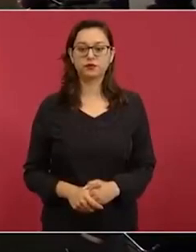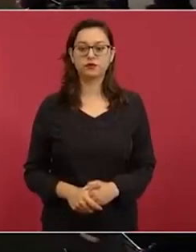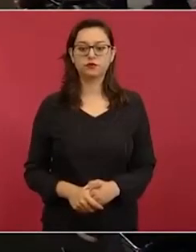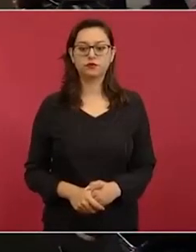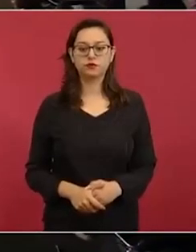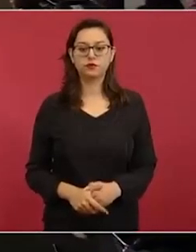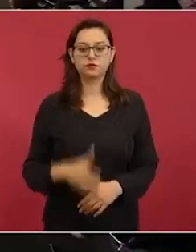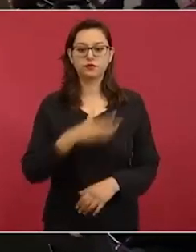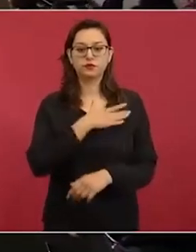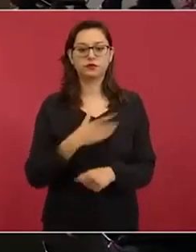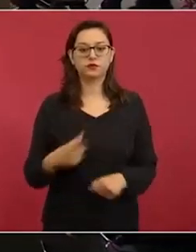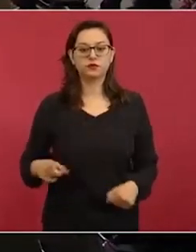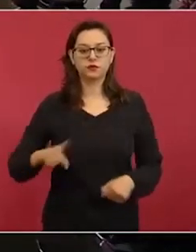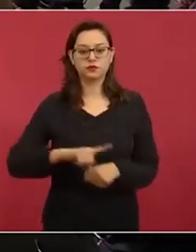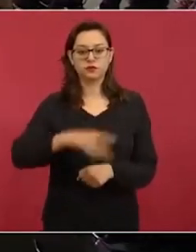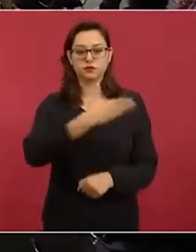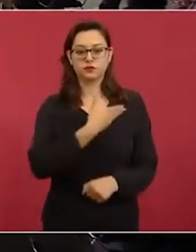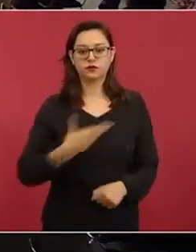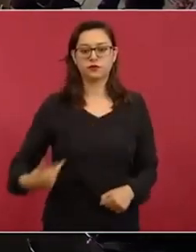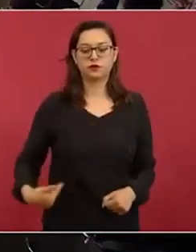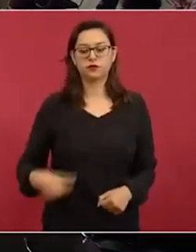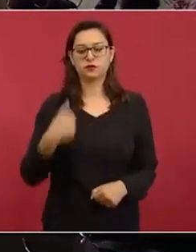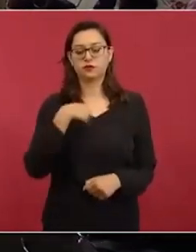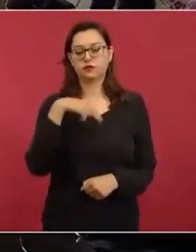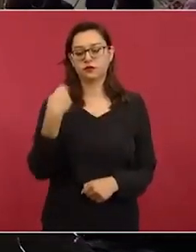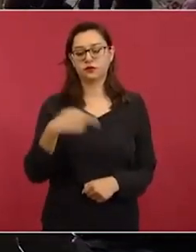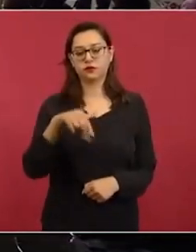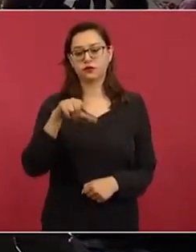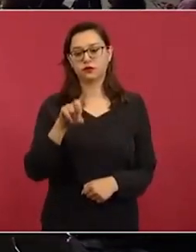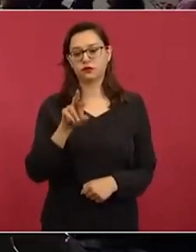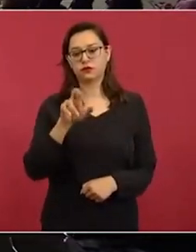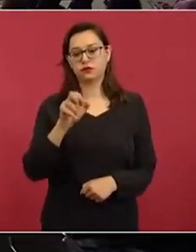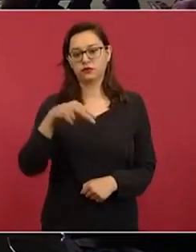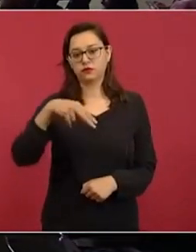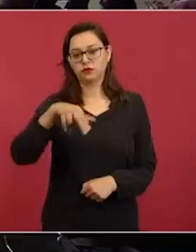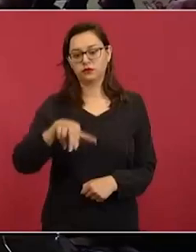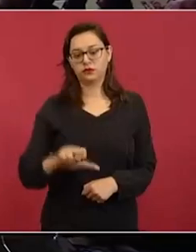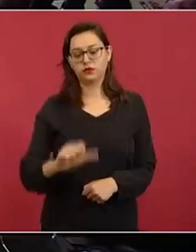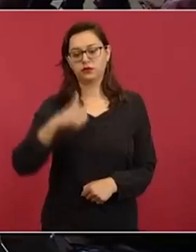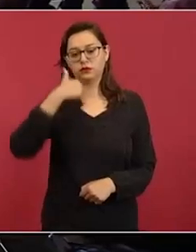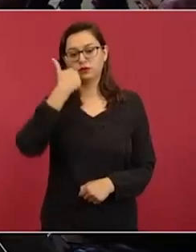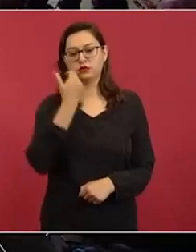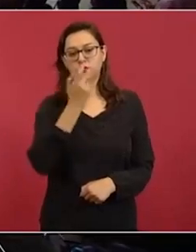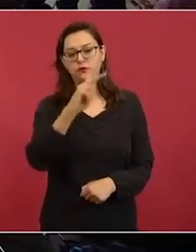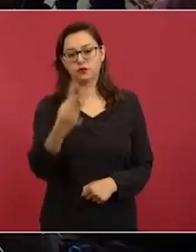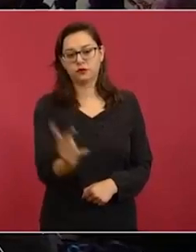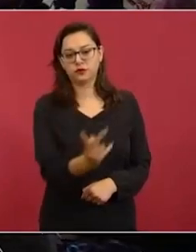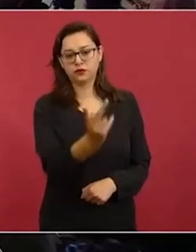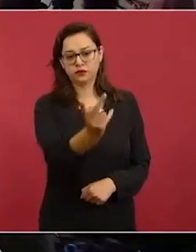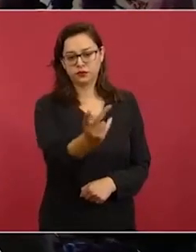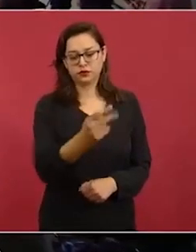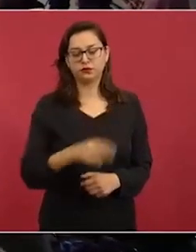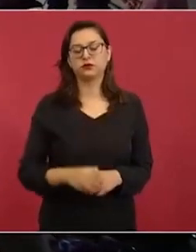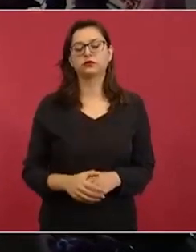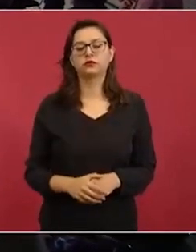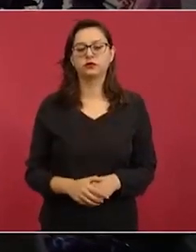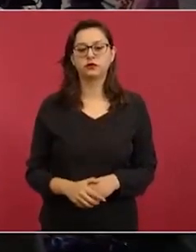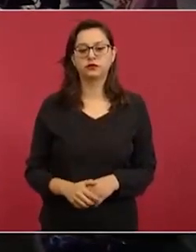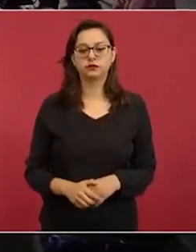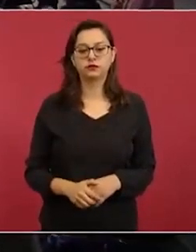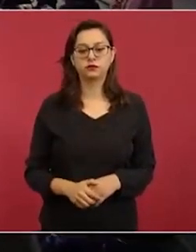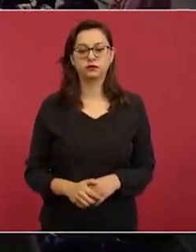Buenos días, presidente. Adriana Estela Flores de IMEN Noticias. En primer lugar, le quisiera preguntar acerca de los